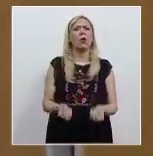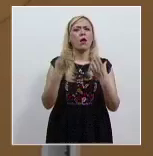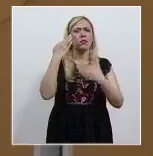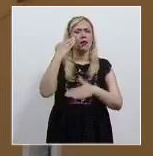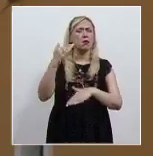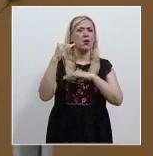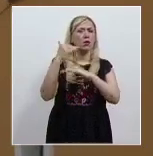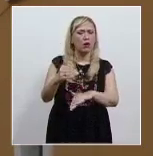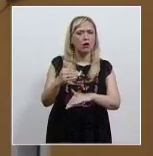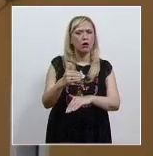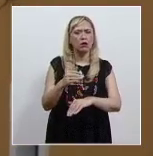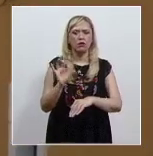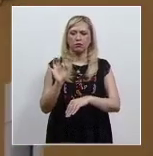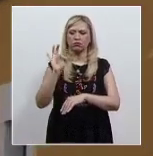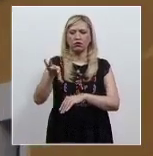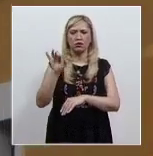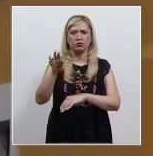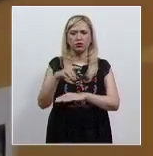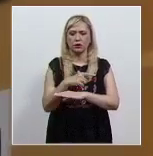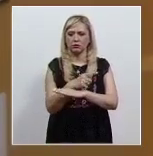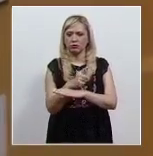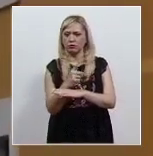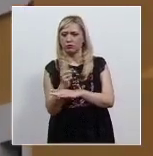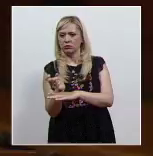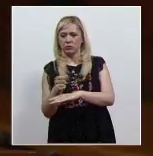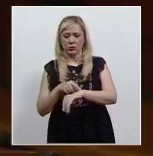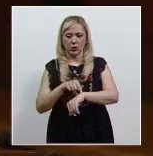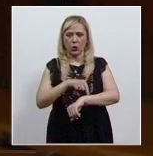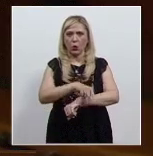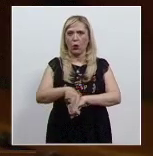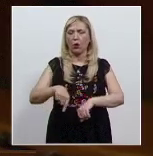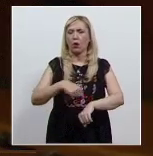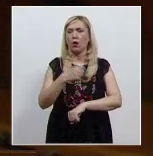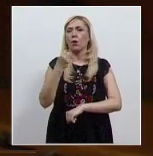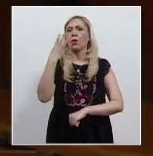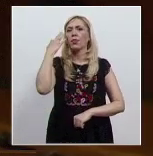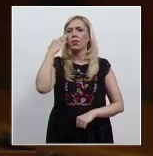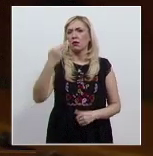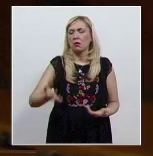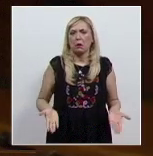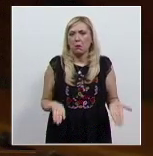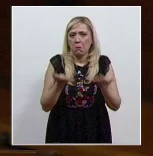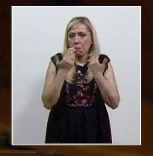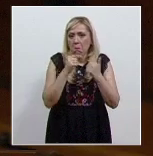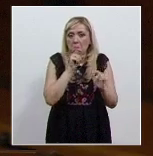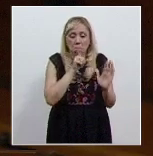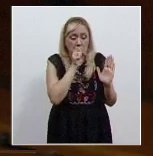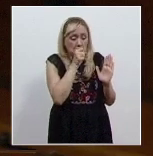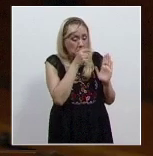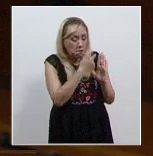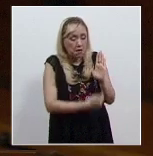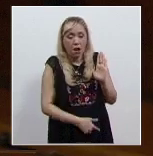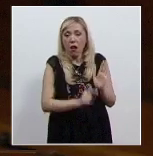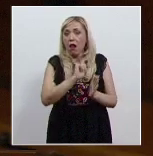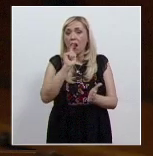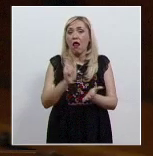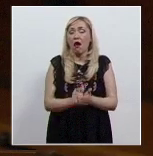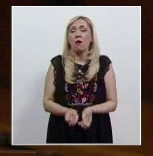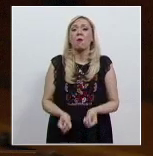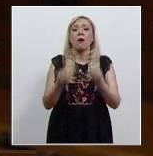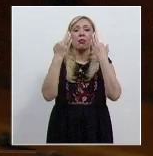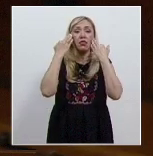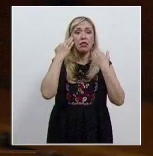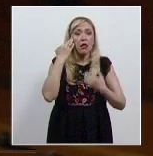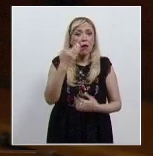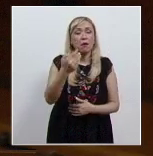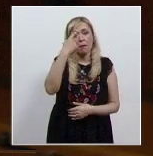estacionamiento en el que estarían basadas las cuotas. No se especifica el lapso al que corresponden dichas cuotas,